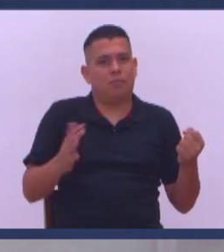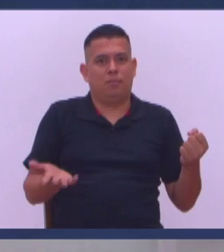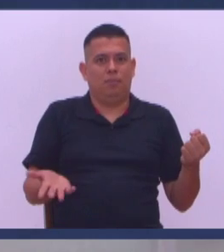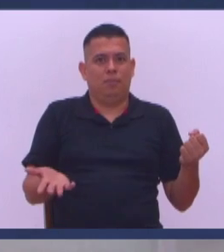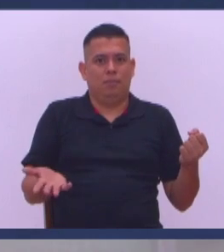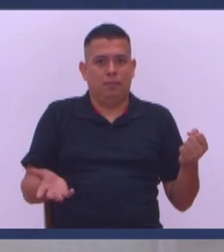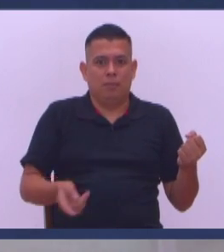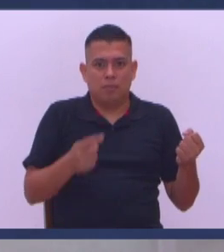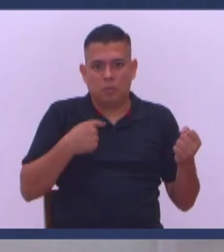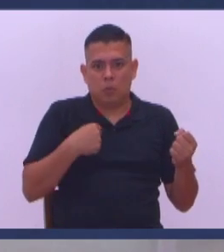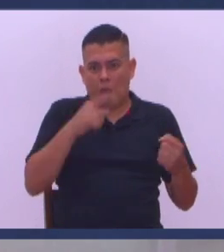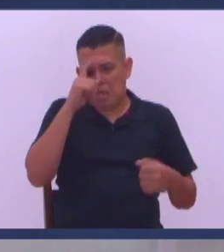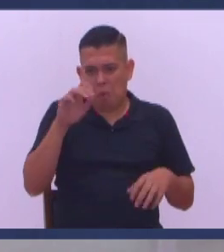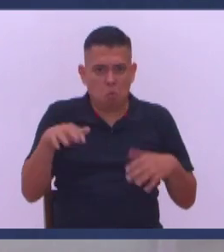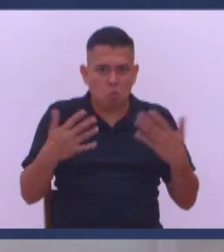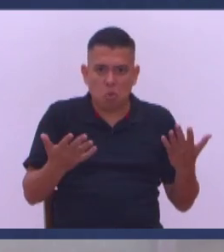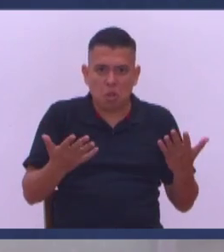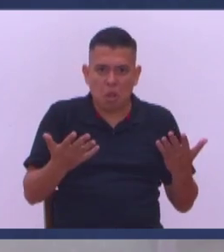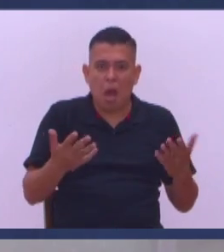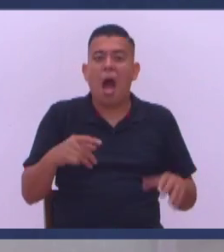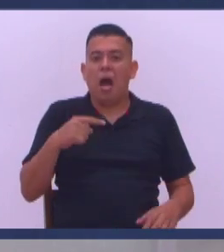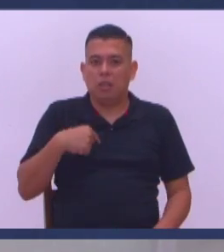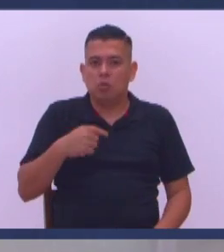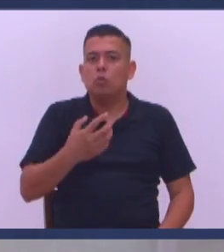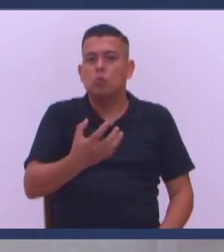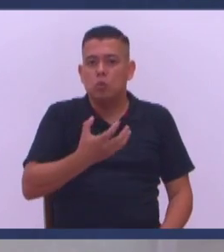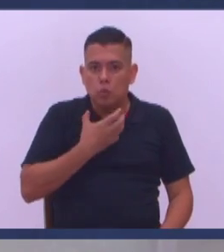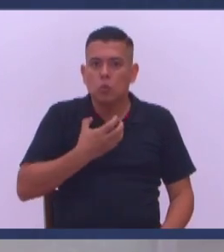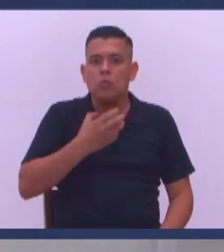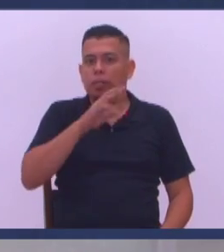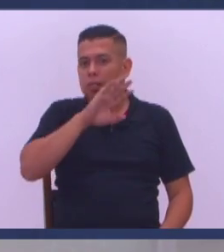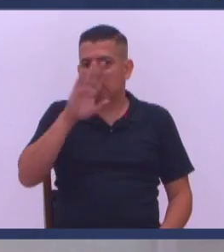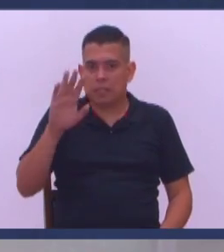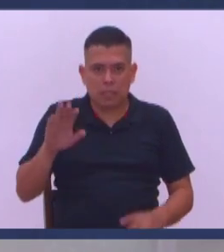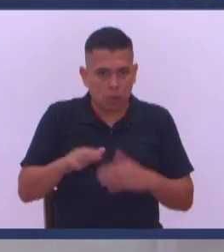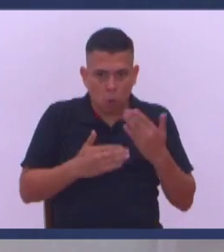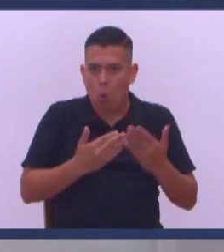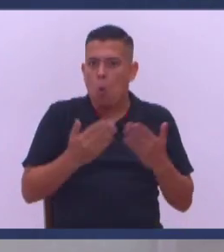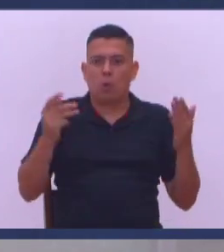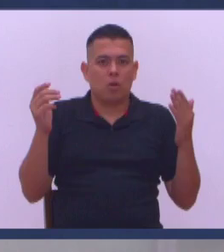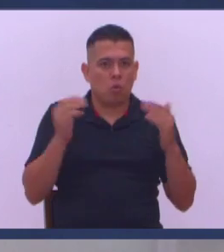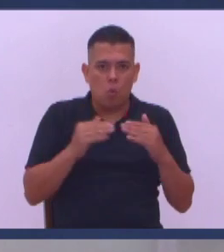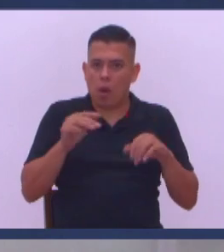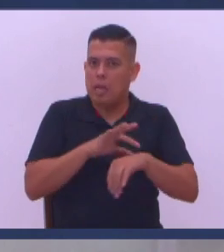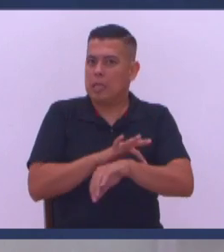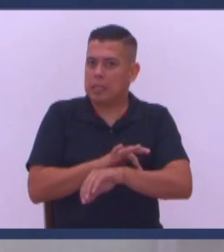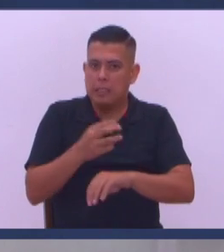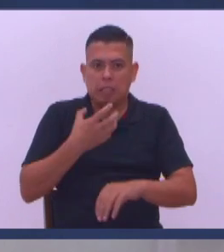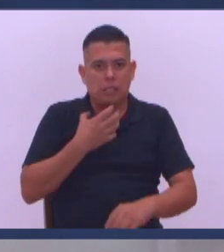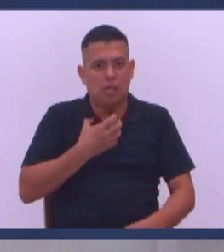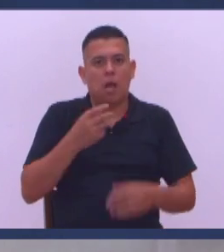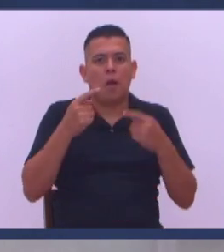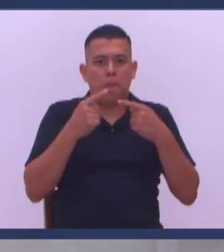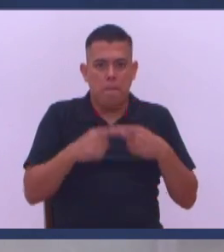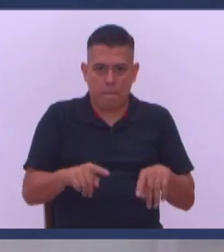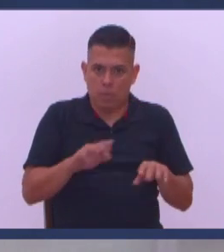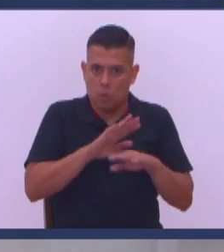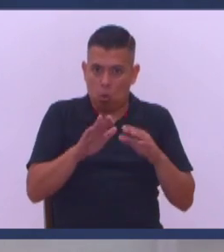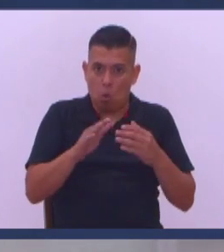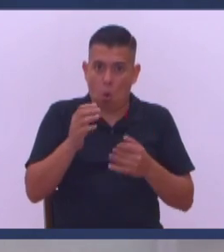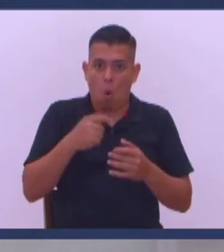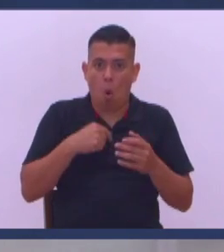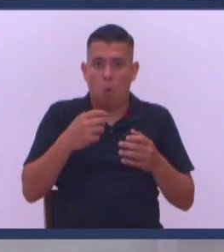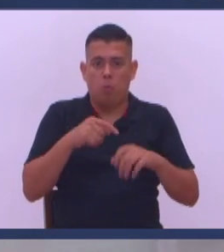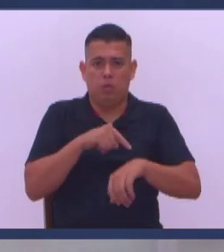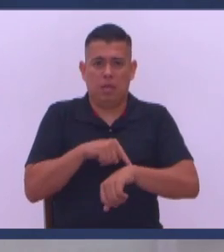Que tenemos ahorita Yo no tengo trabajo Hermano Yo sé que es difícil Porque todos hemos pasado Por esos capítulos Pero todo capítulo